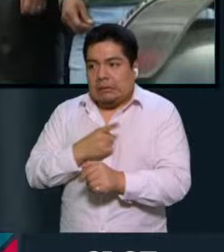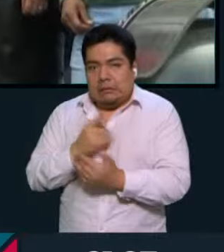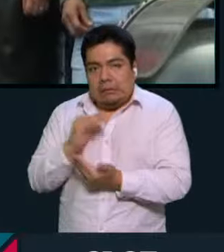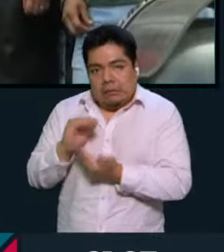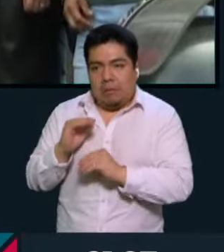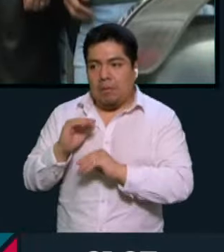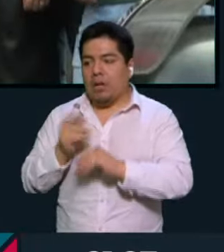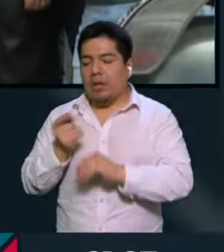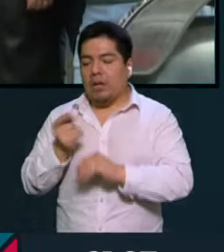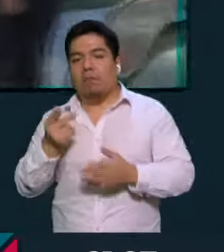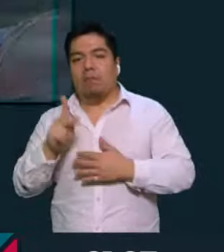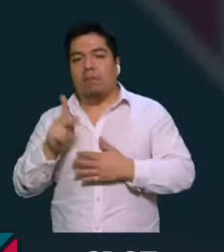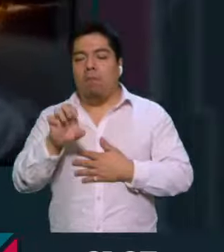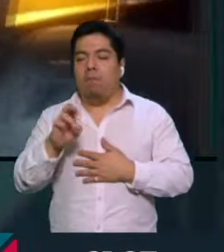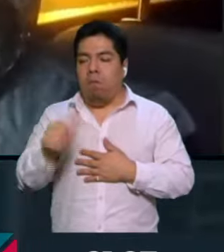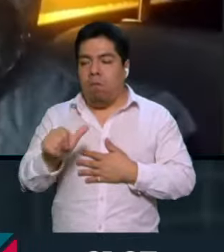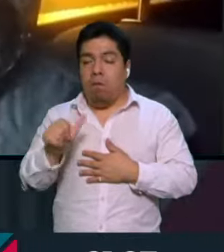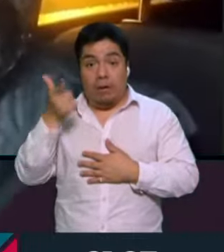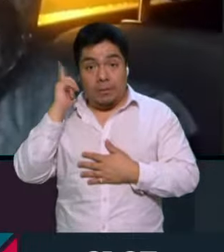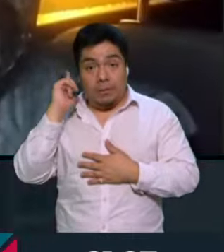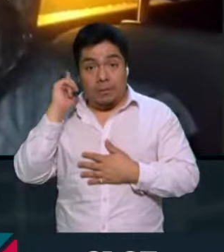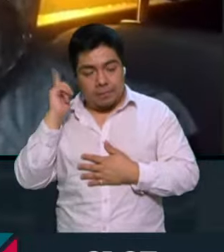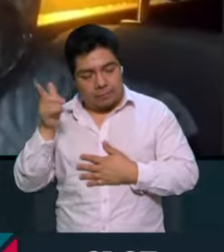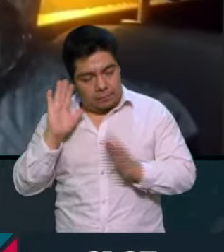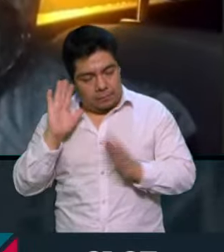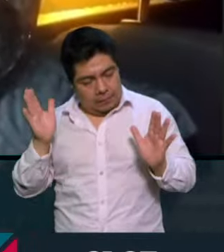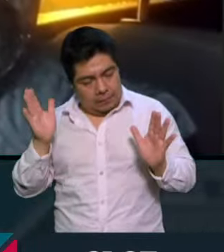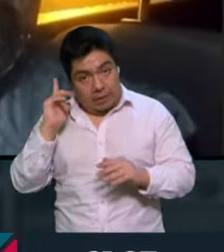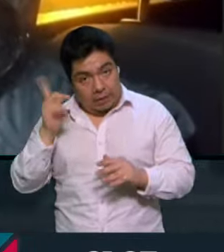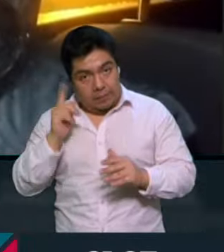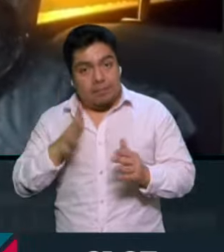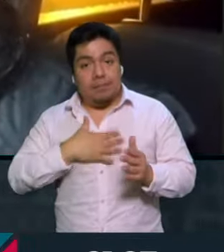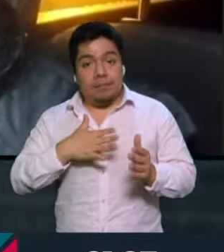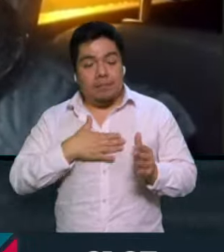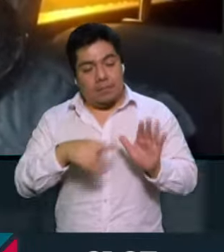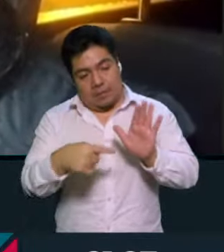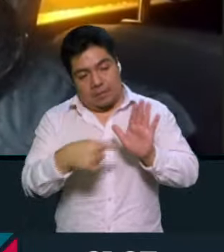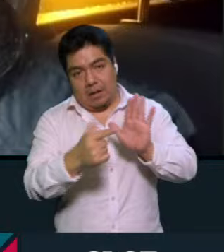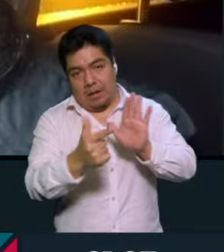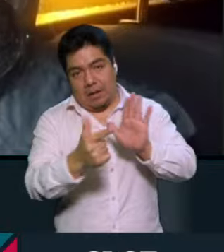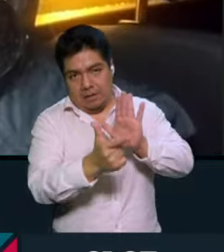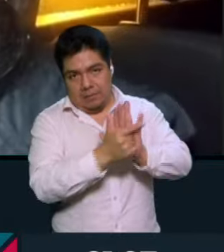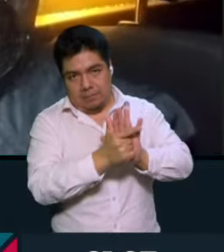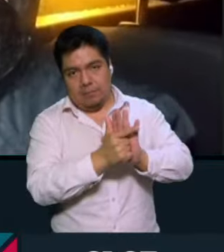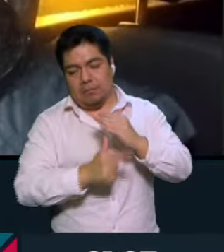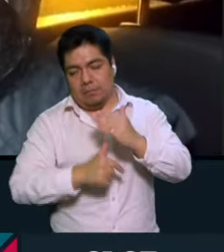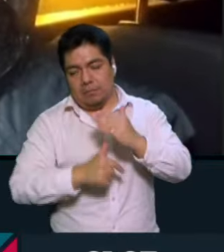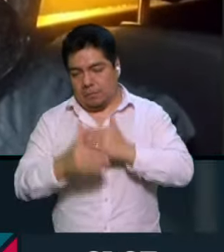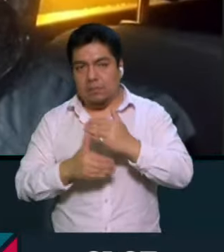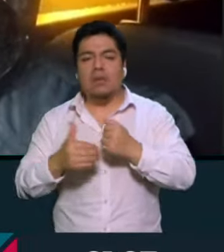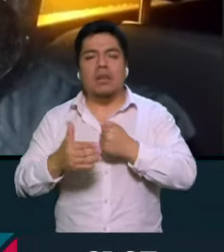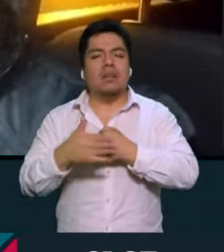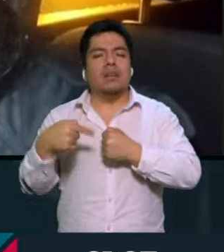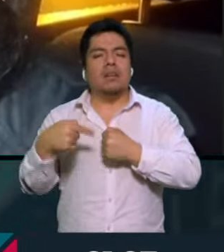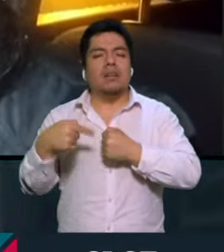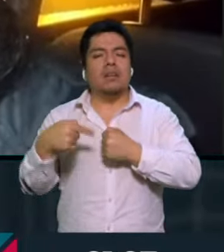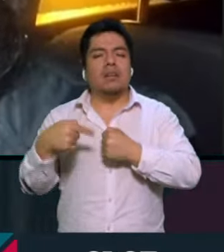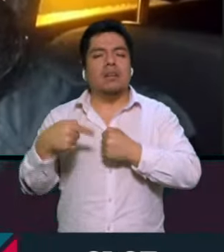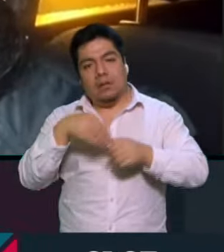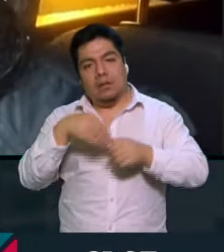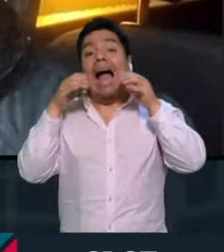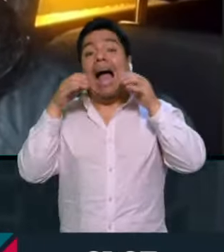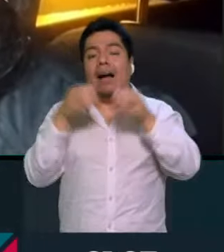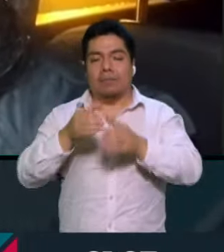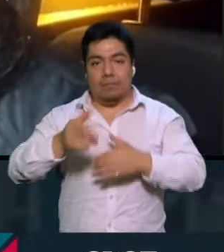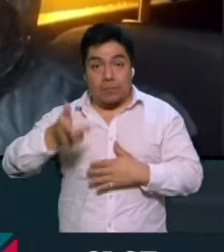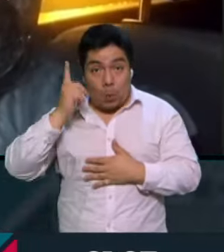trans. Kenia, pues ojalá que ahora que hay una mayoría que entrará en los próximos meses al Congreso,